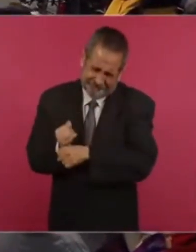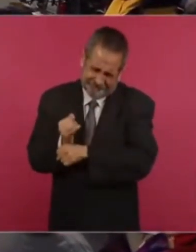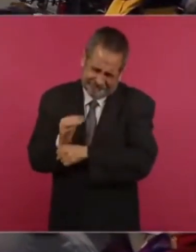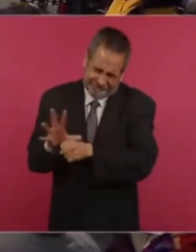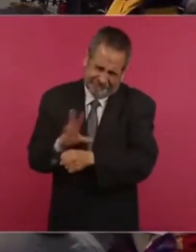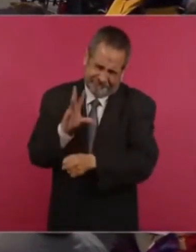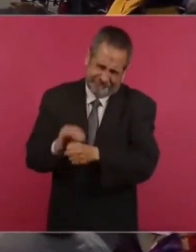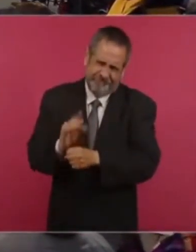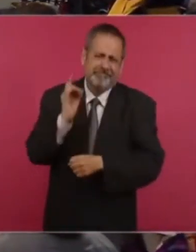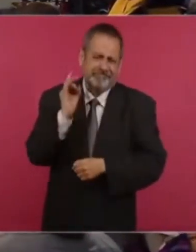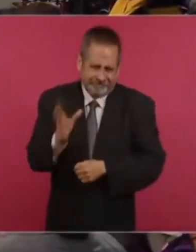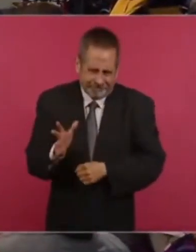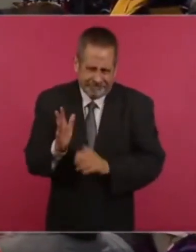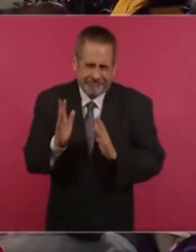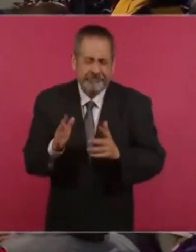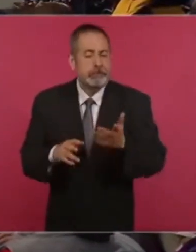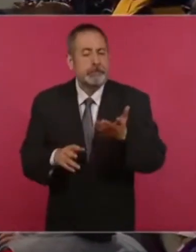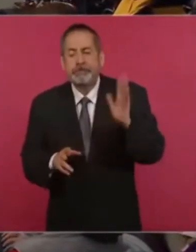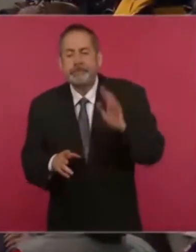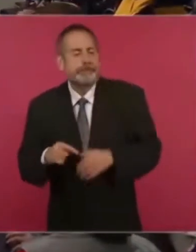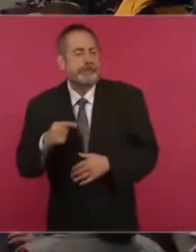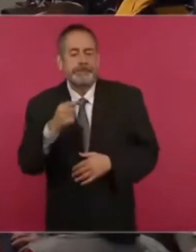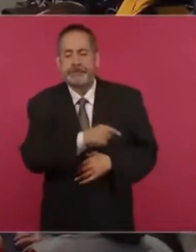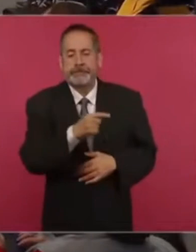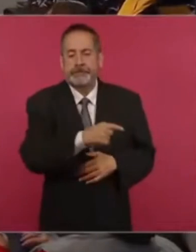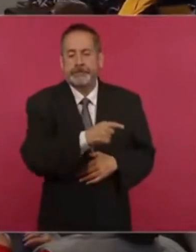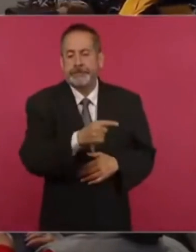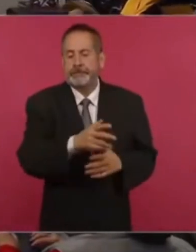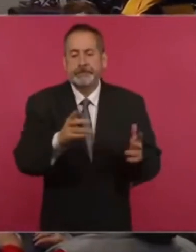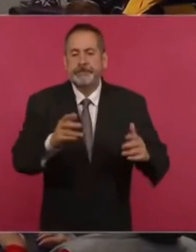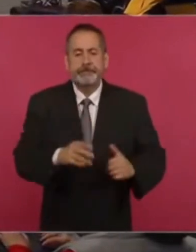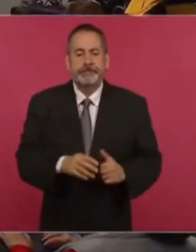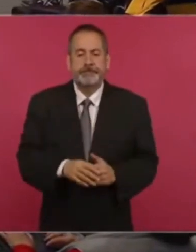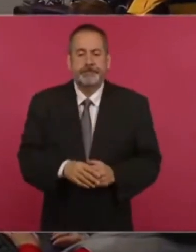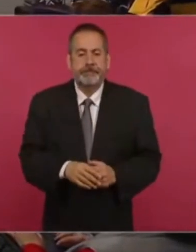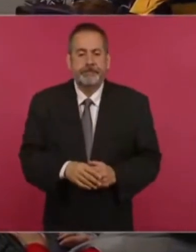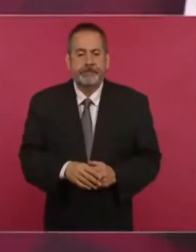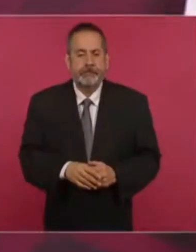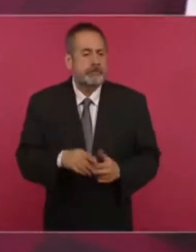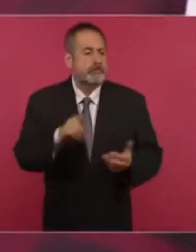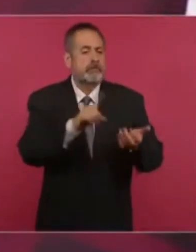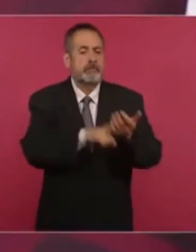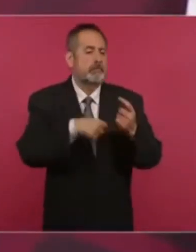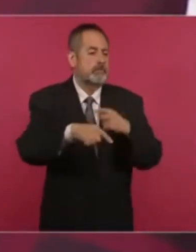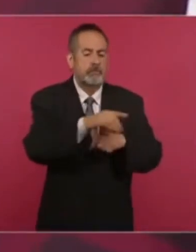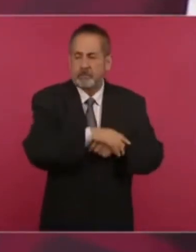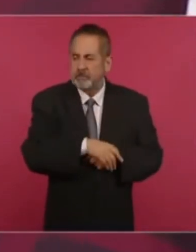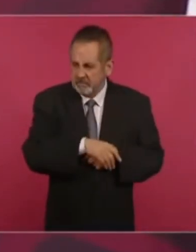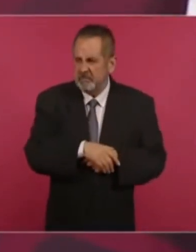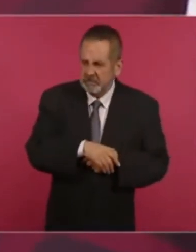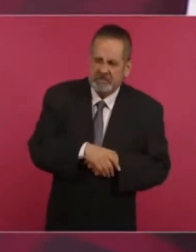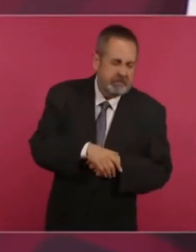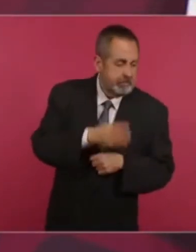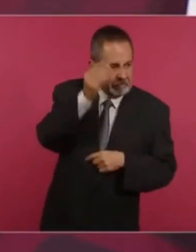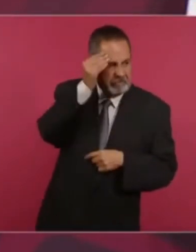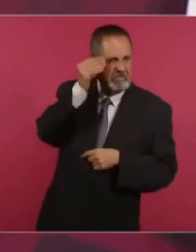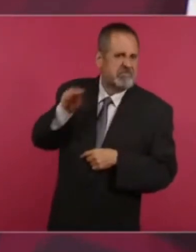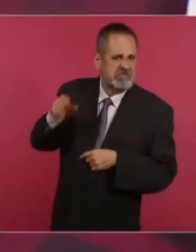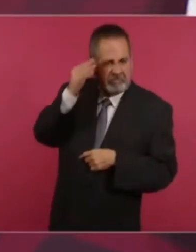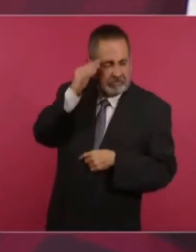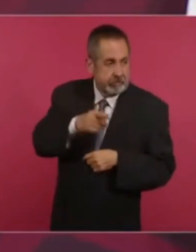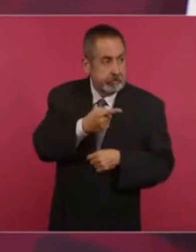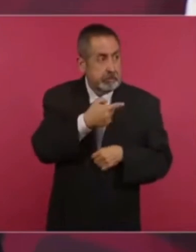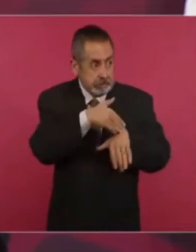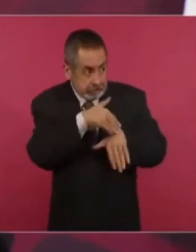ellos ya traían consigna de